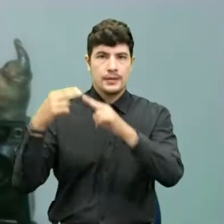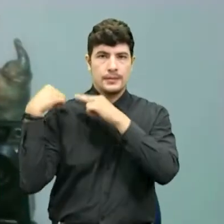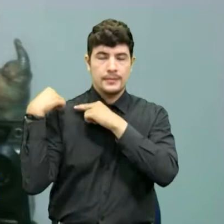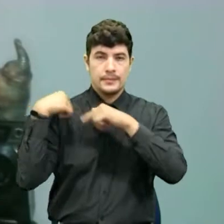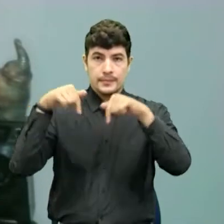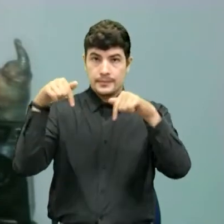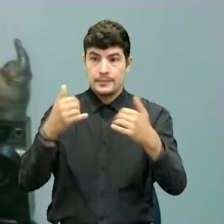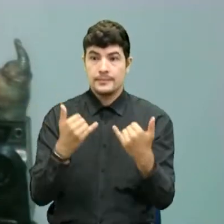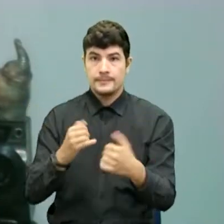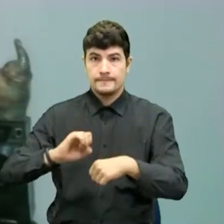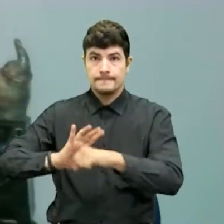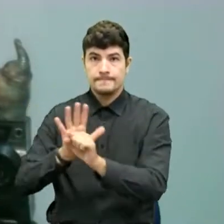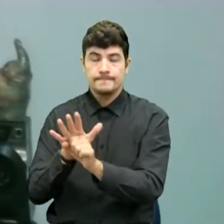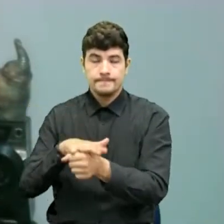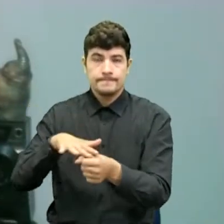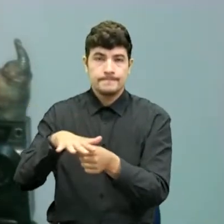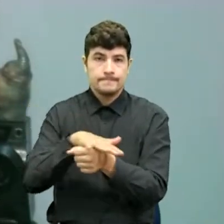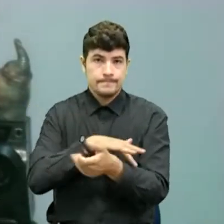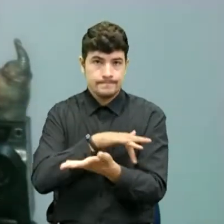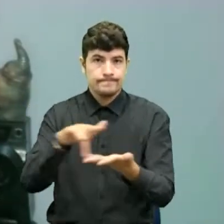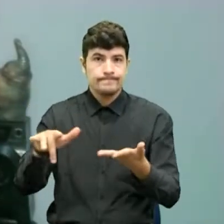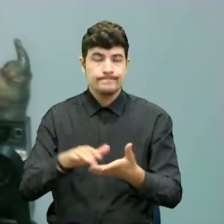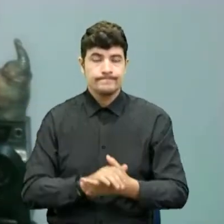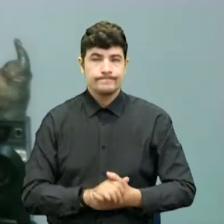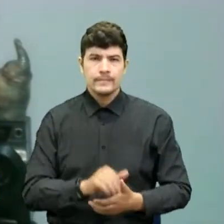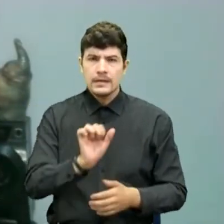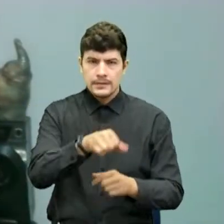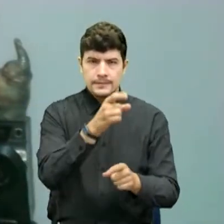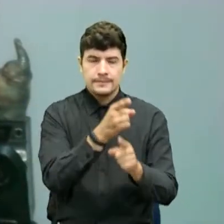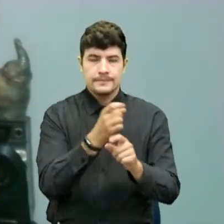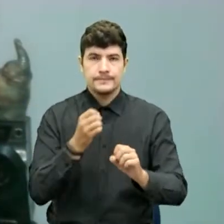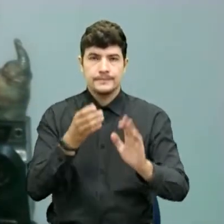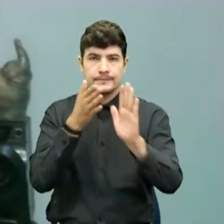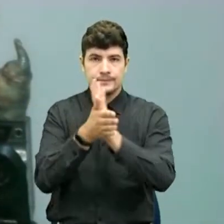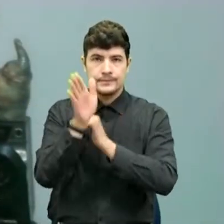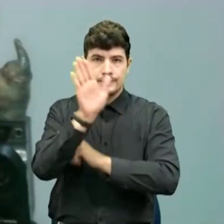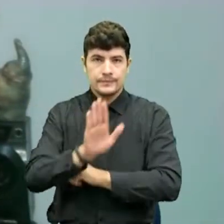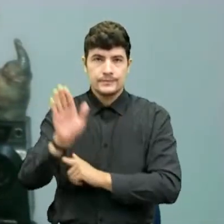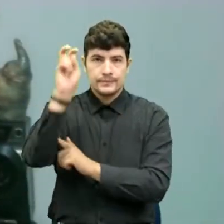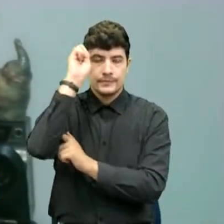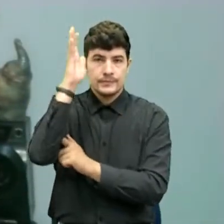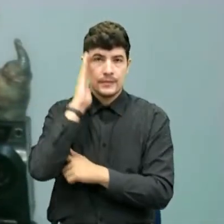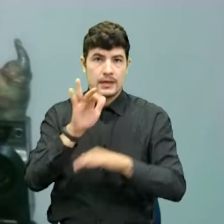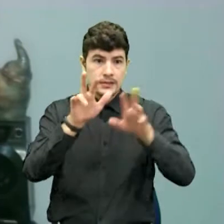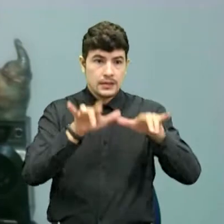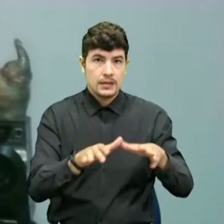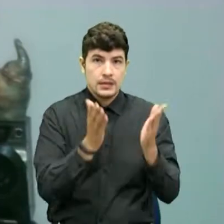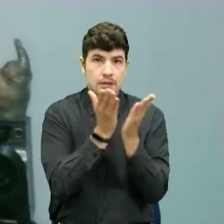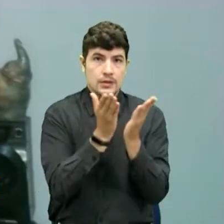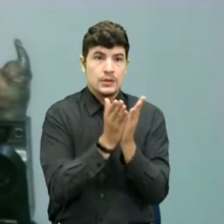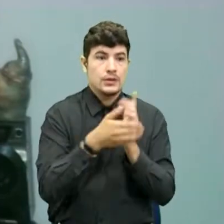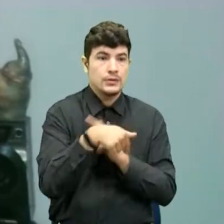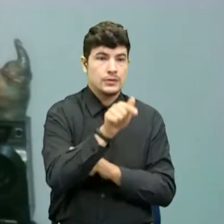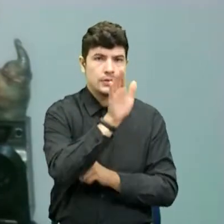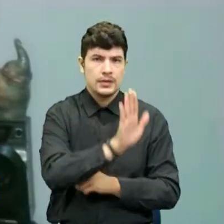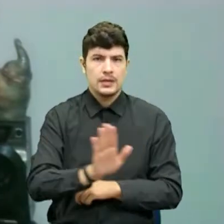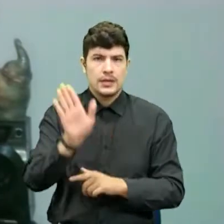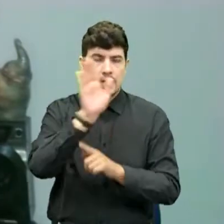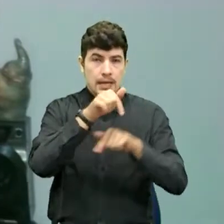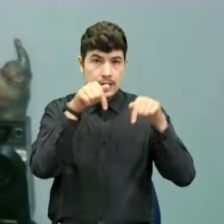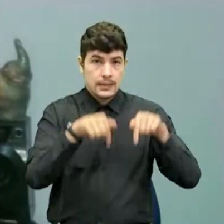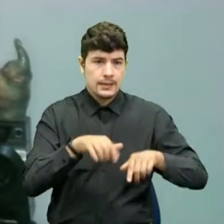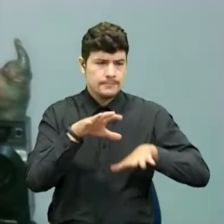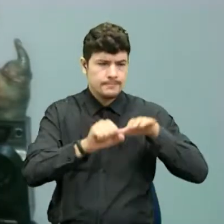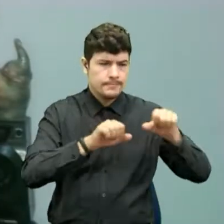emergencia sanitaria. Así es, mire, en Norte de Santander, la Secretaría de Educación Departamental, que tiene jurisdicción en 39